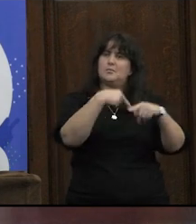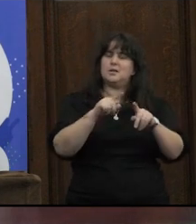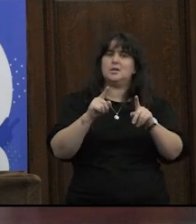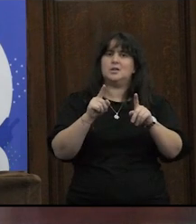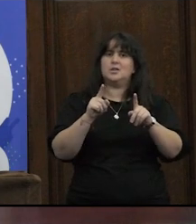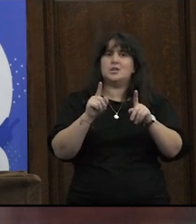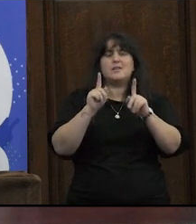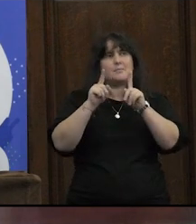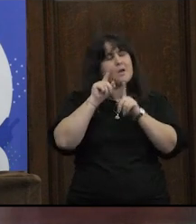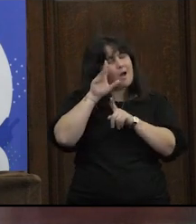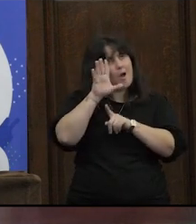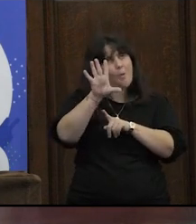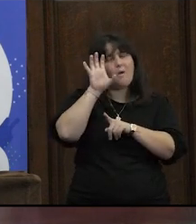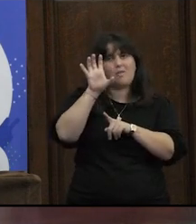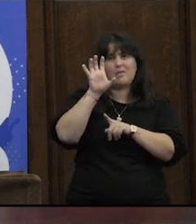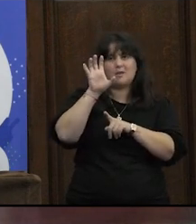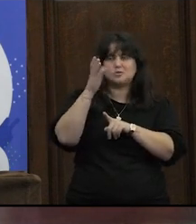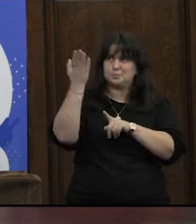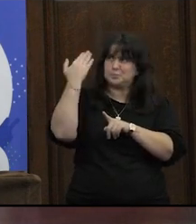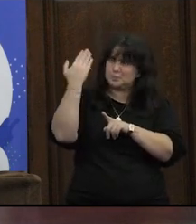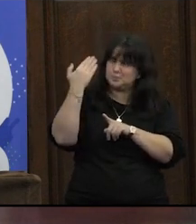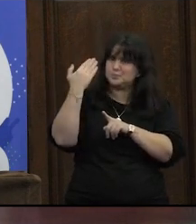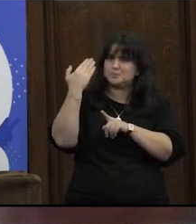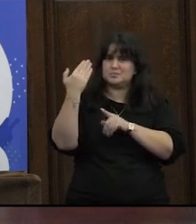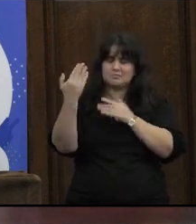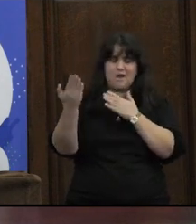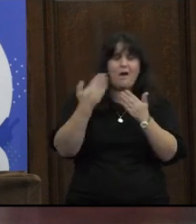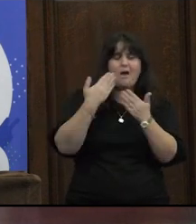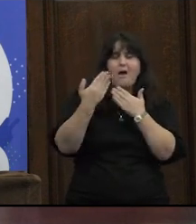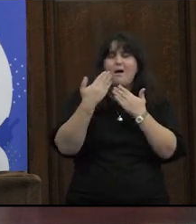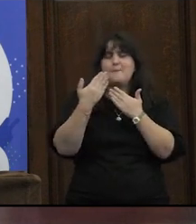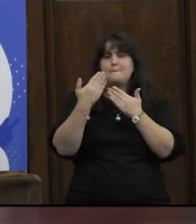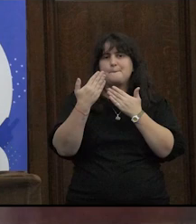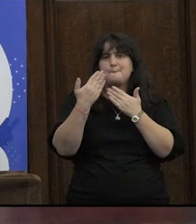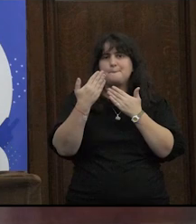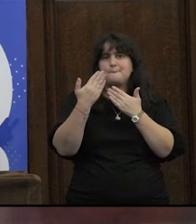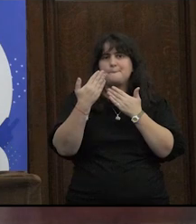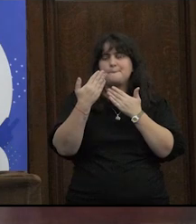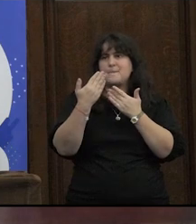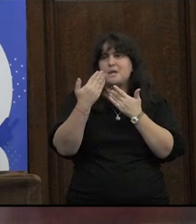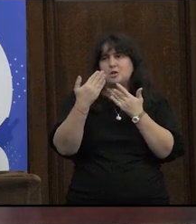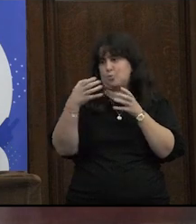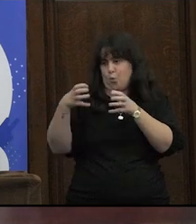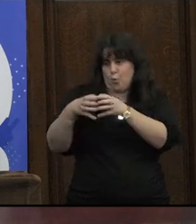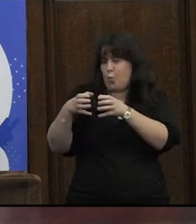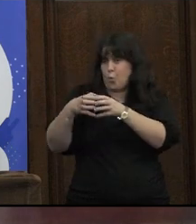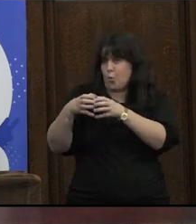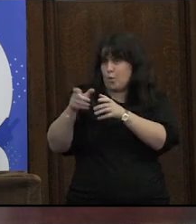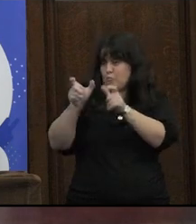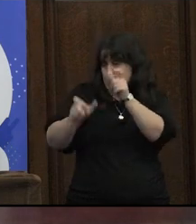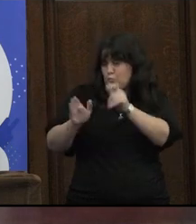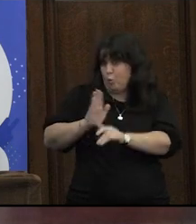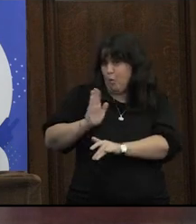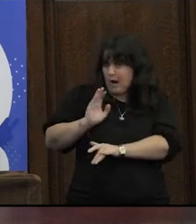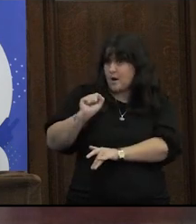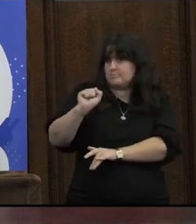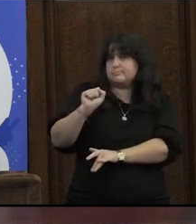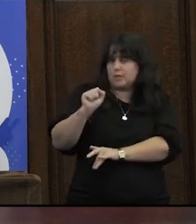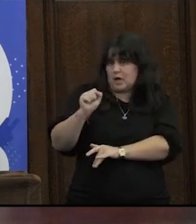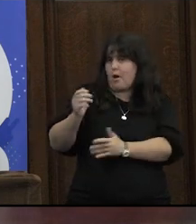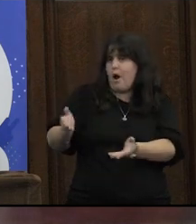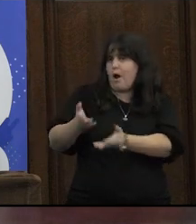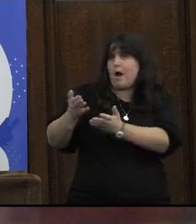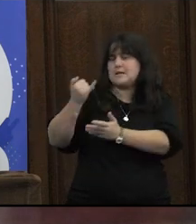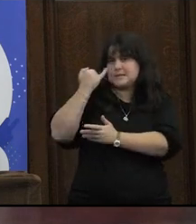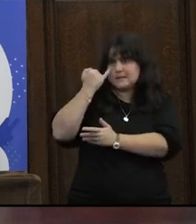pero me acordé estuve en diálogos muy cercanos con una colectiva que son activistas pro